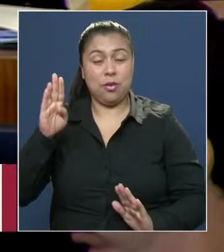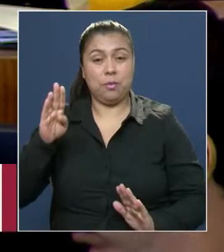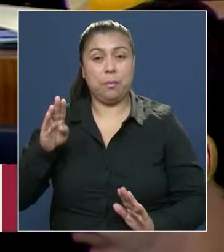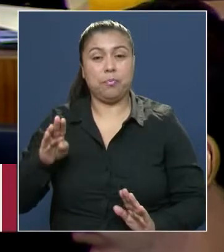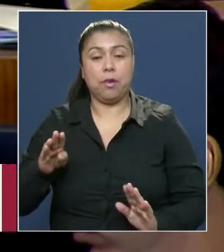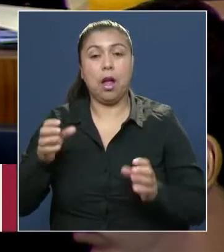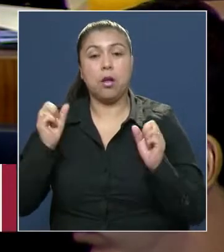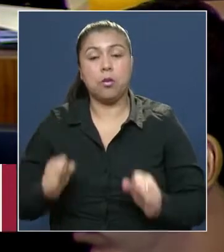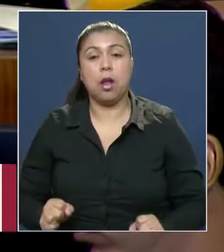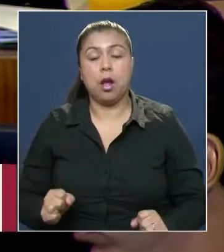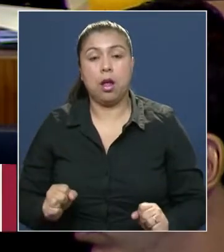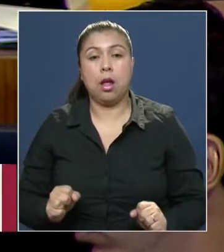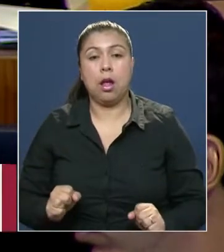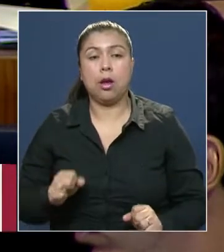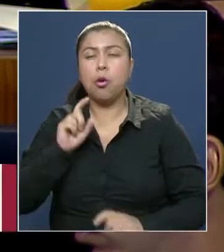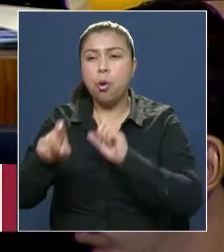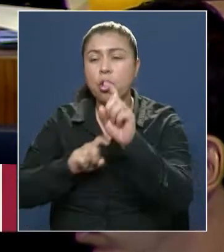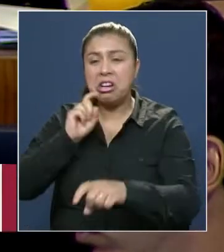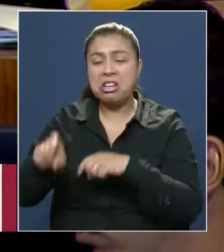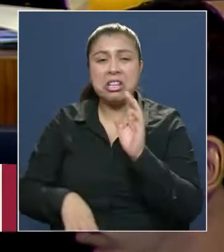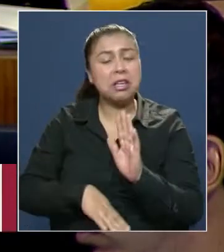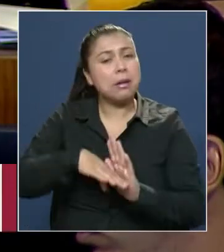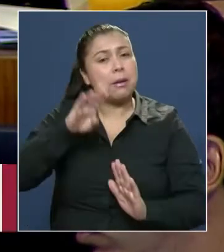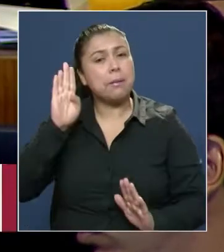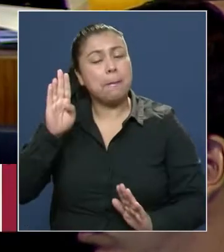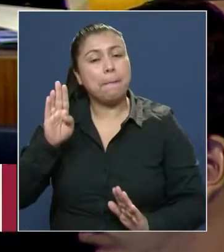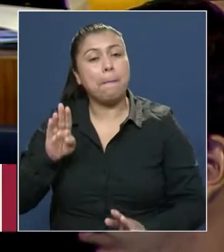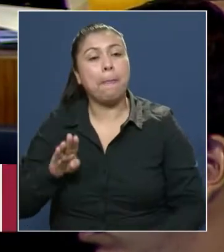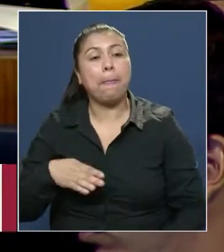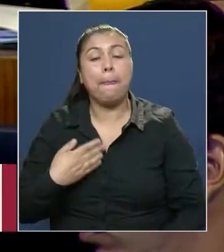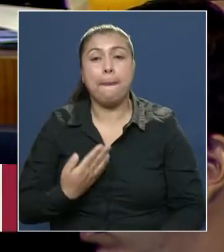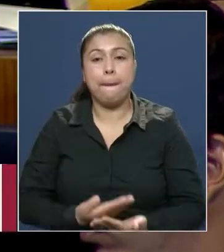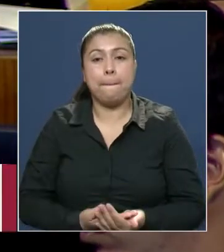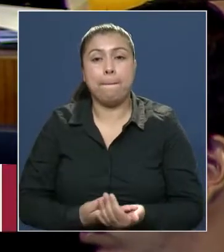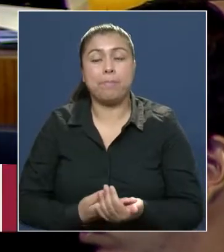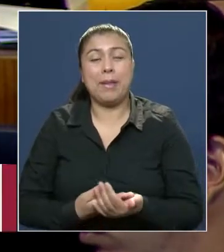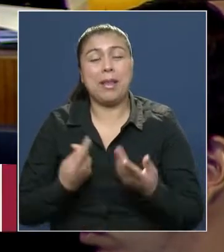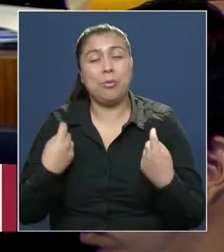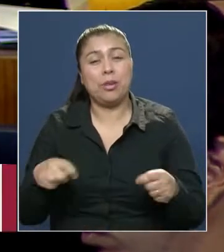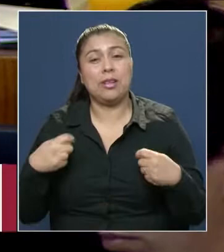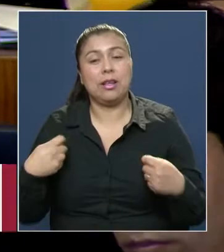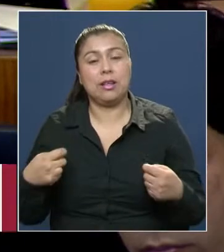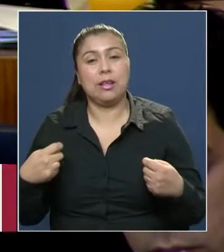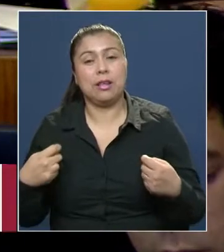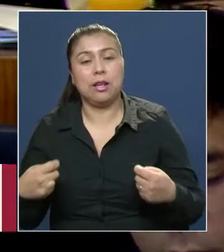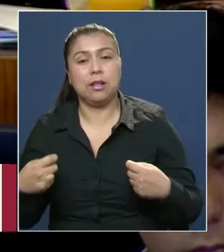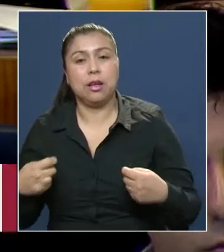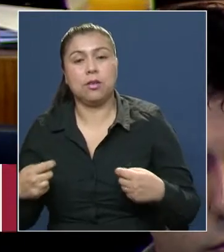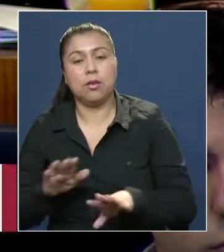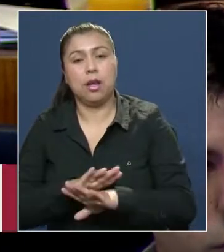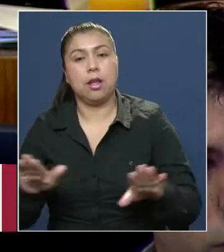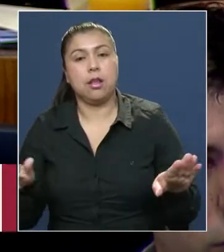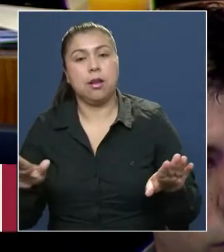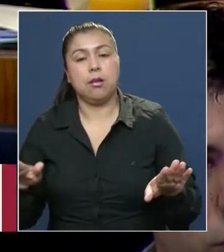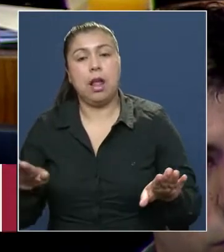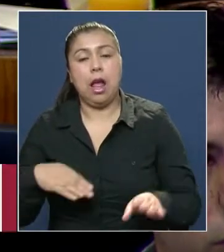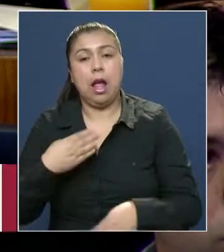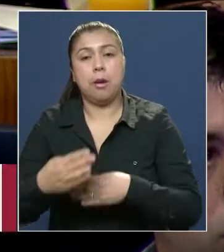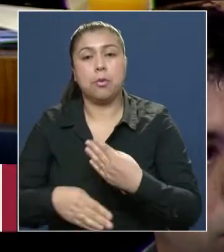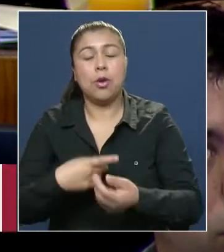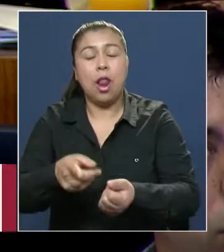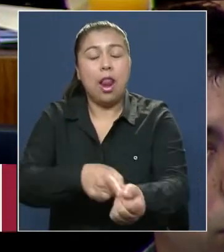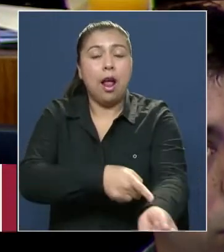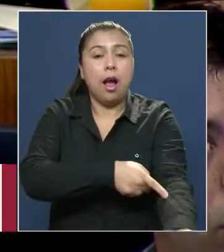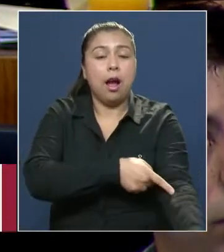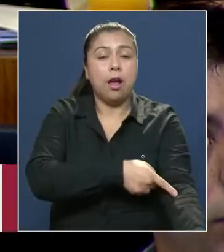capacidad y un volumen crítico mayor. Recién estamos tratando de terminar el proceso, el largo